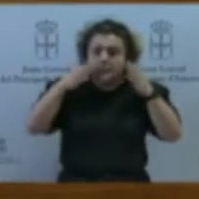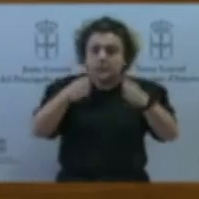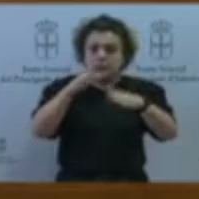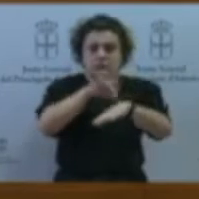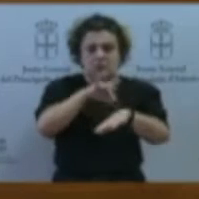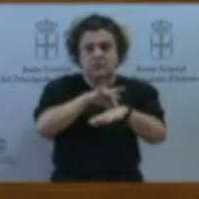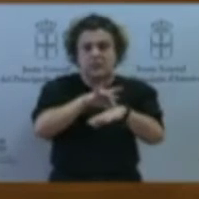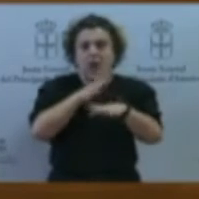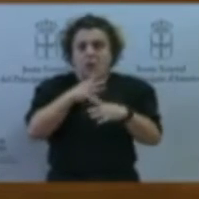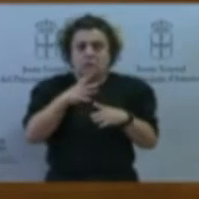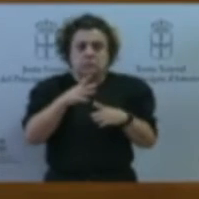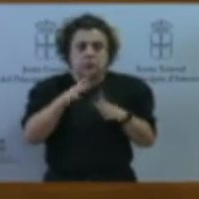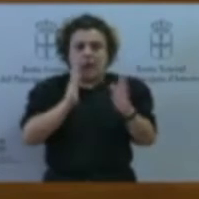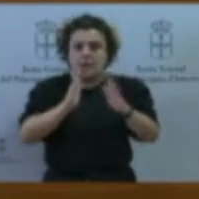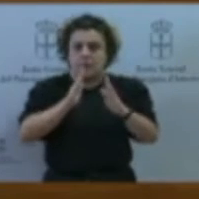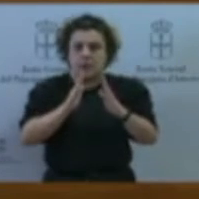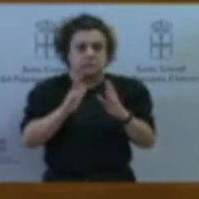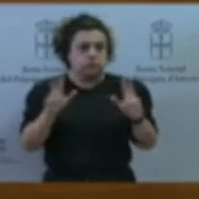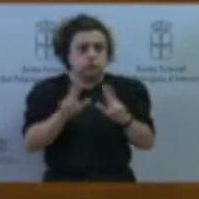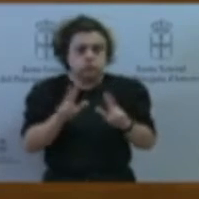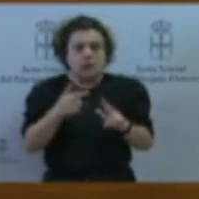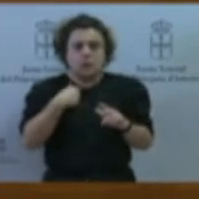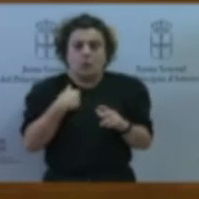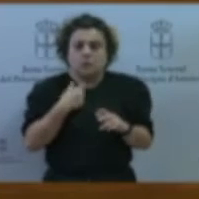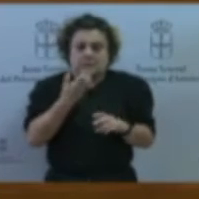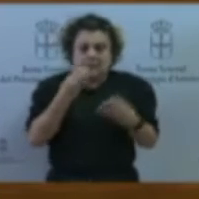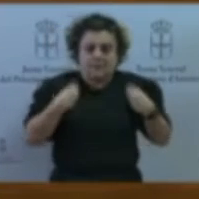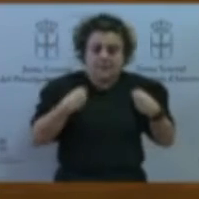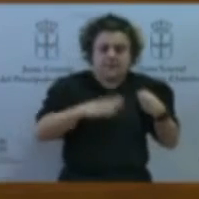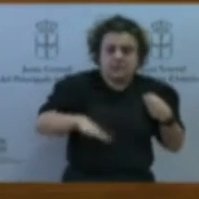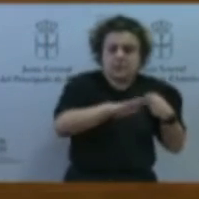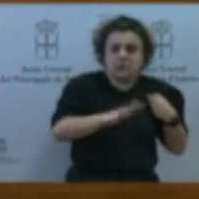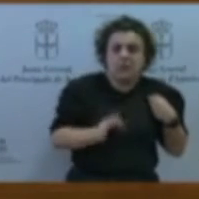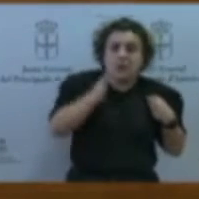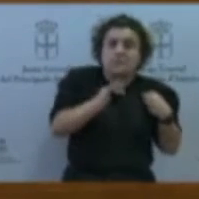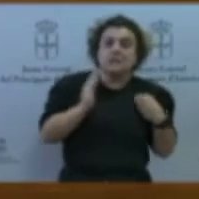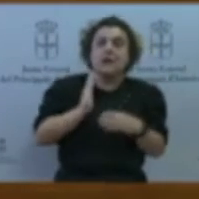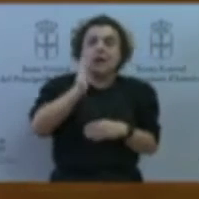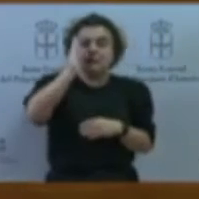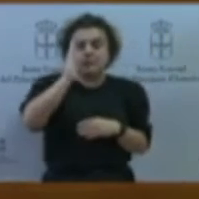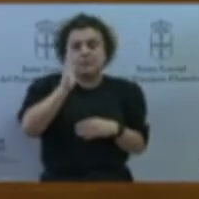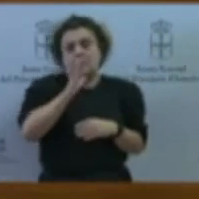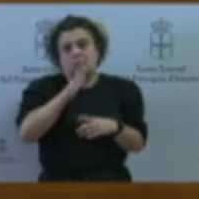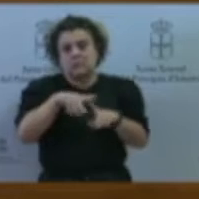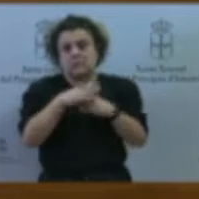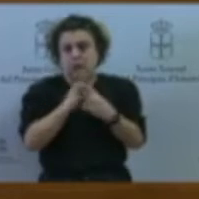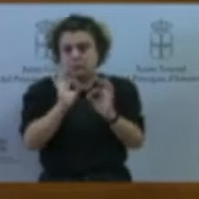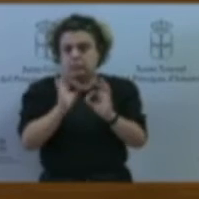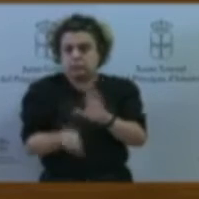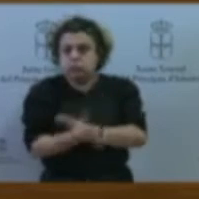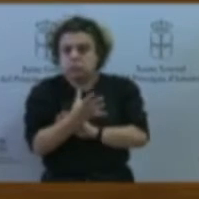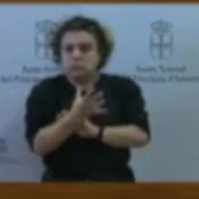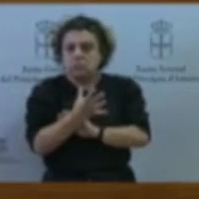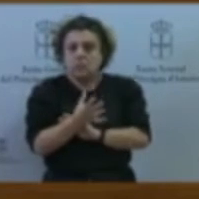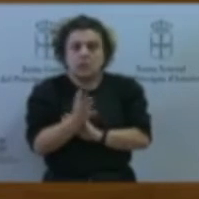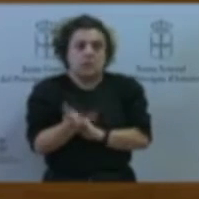ser…, quien ya vive en esa zona tiene que tener perjuicios por esta situación. En segundo lugar, nos parece